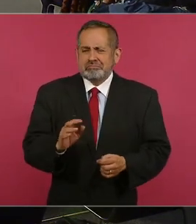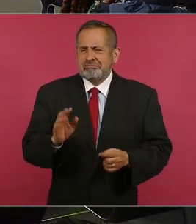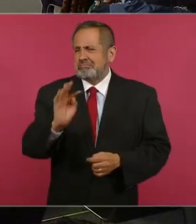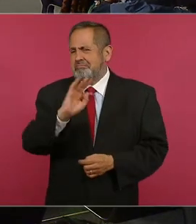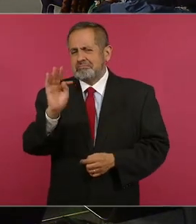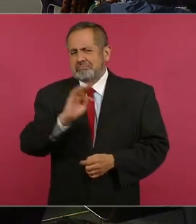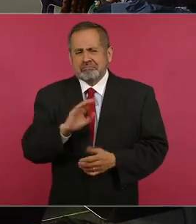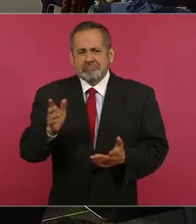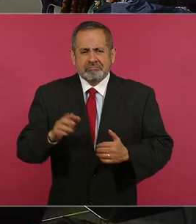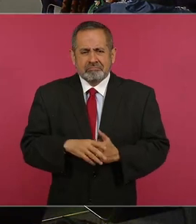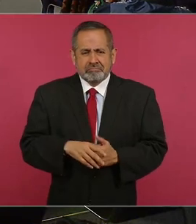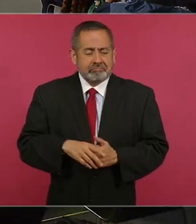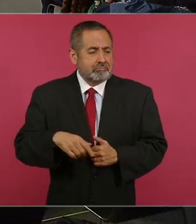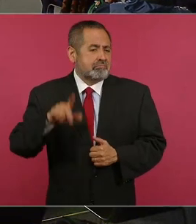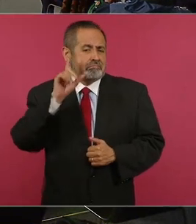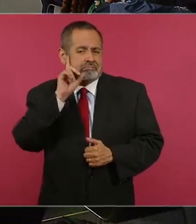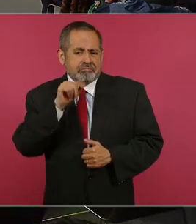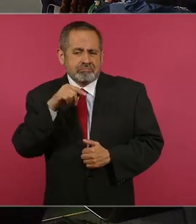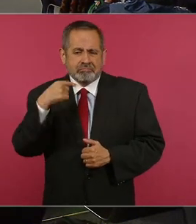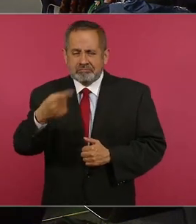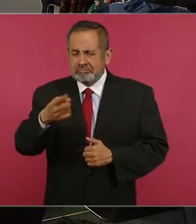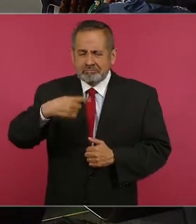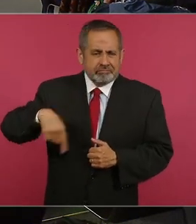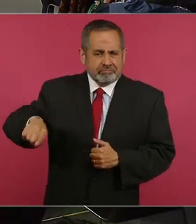lo mejor mañana ya los legisladores